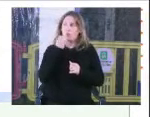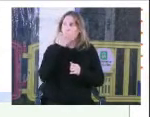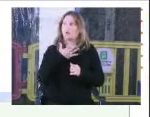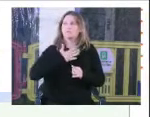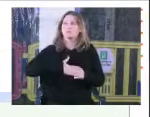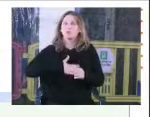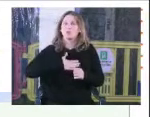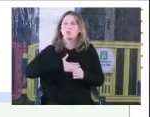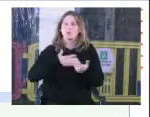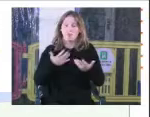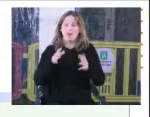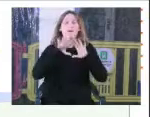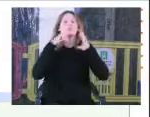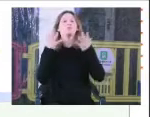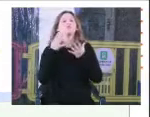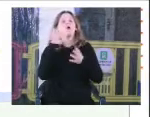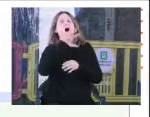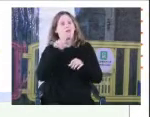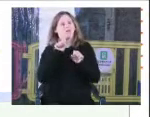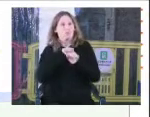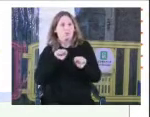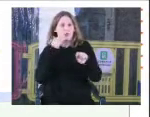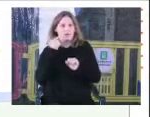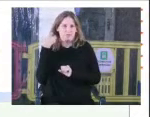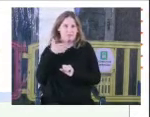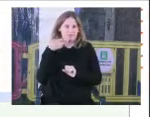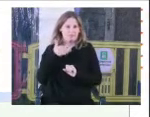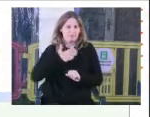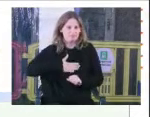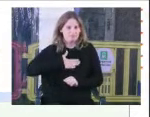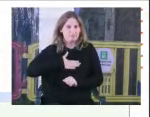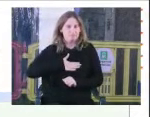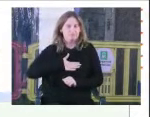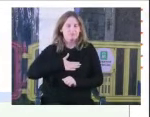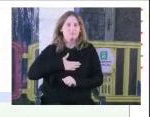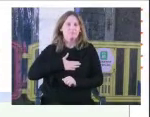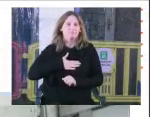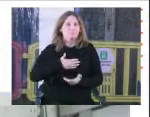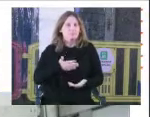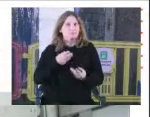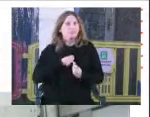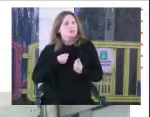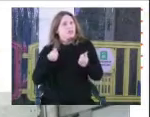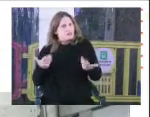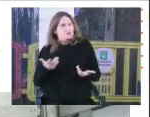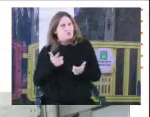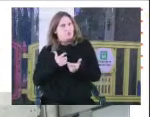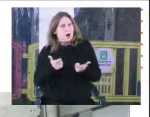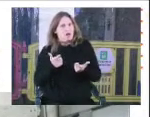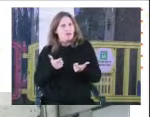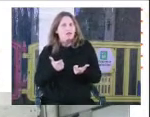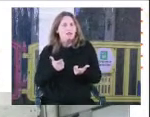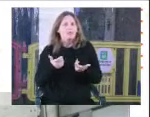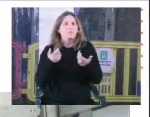gusto para Mundo Afro ser partícipe de esta actividad, donde nos sentimos muy afortunados, muy